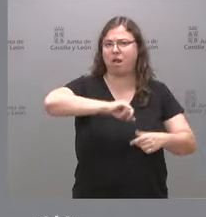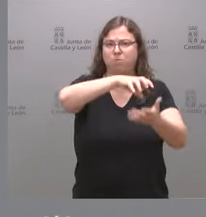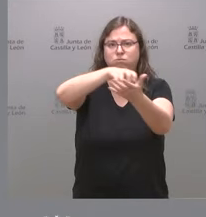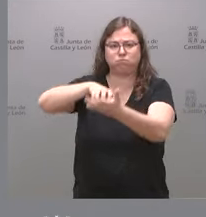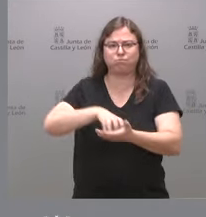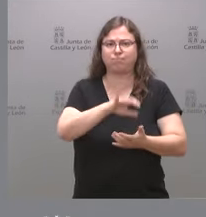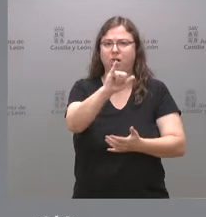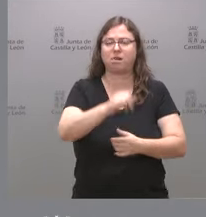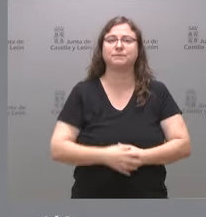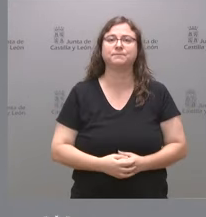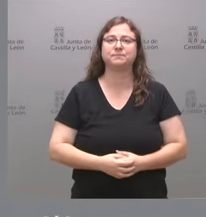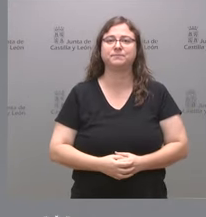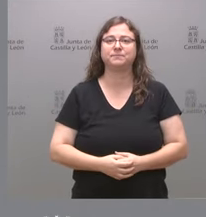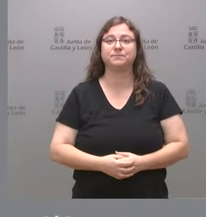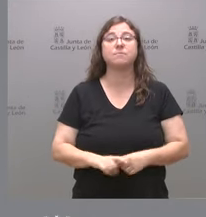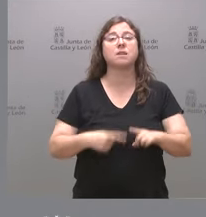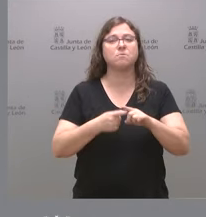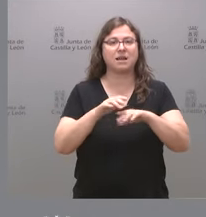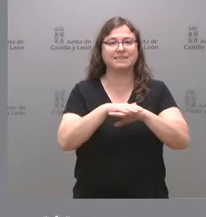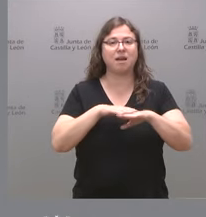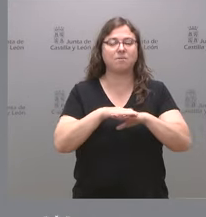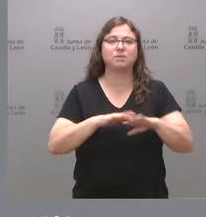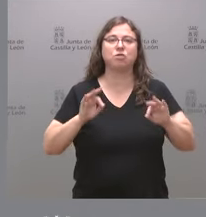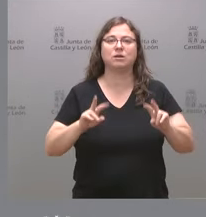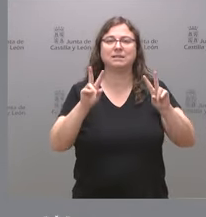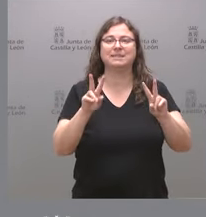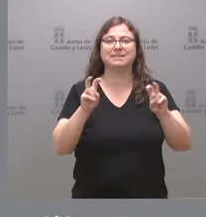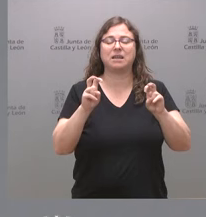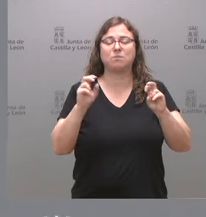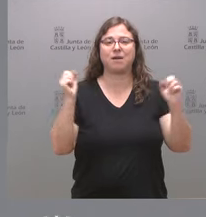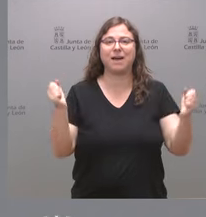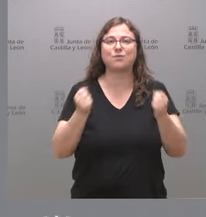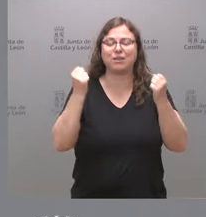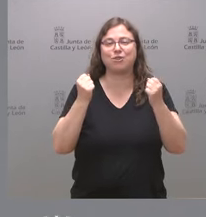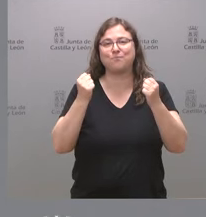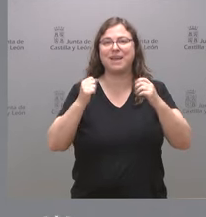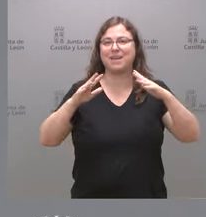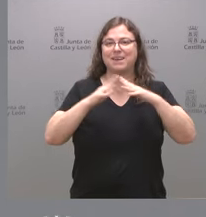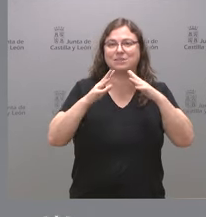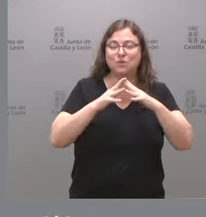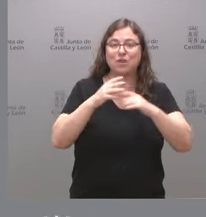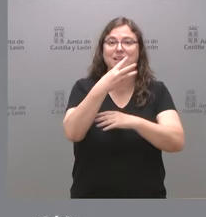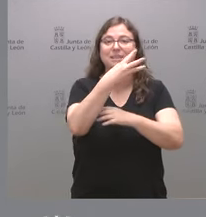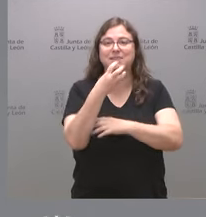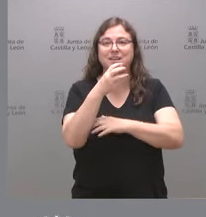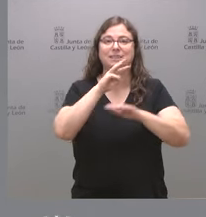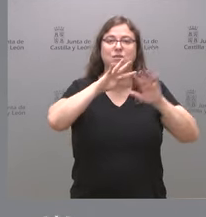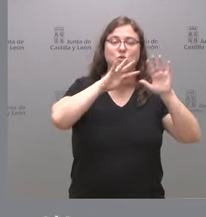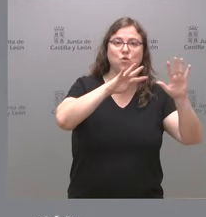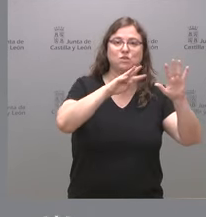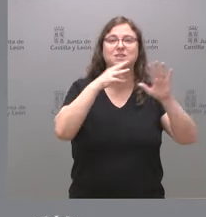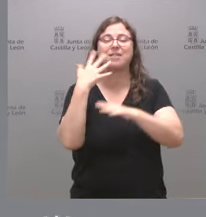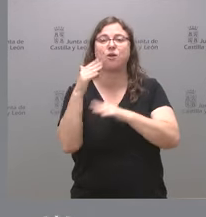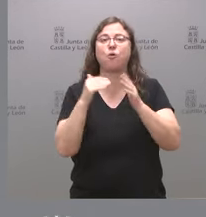autónoma. Y, en el ámbito también de las actuaciones de infraestructuras, 385.000 euros para la